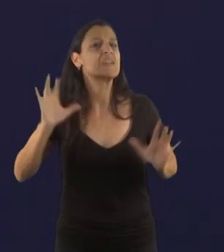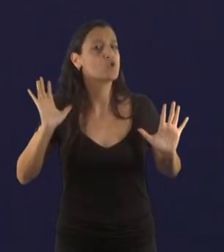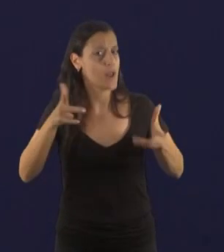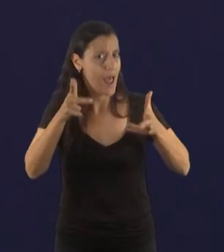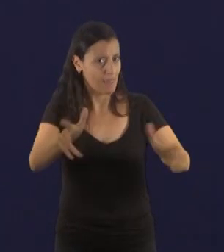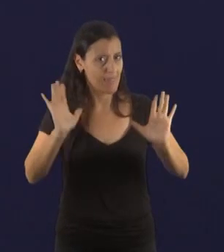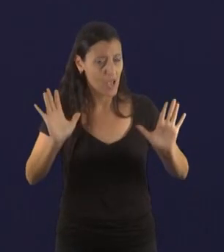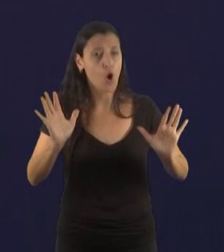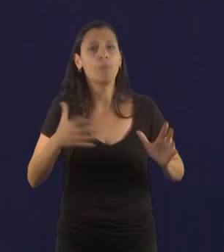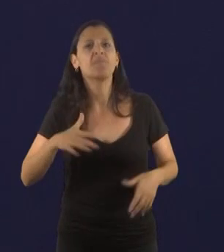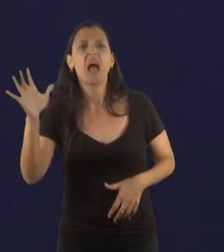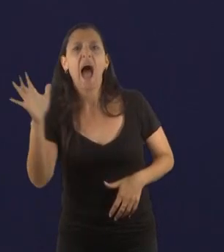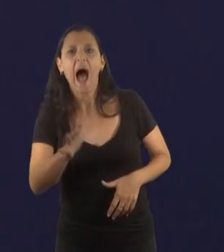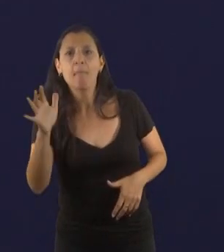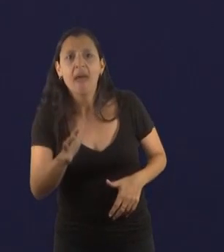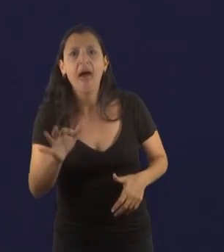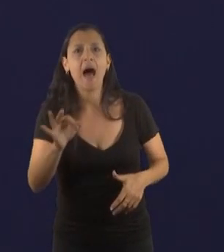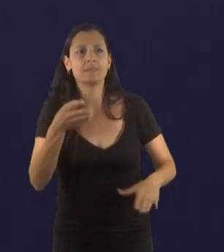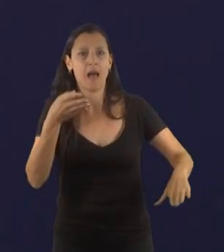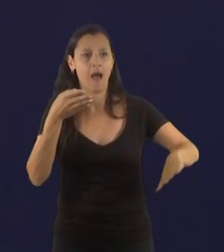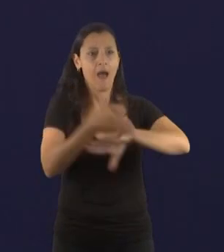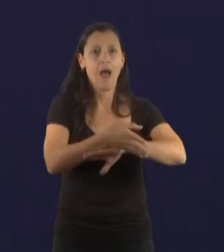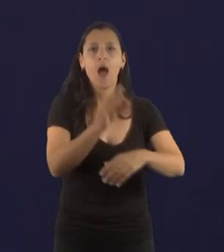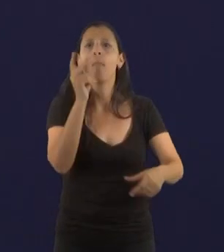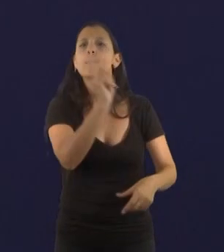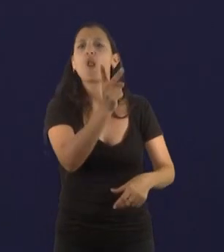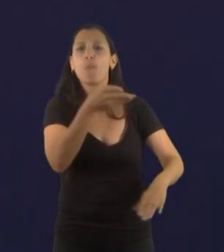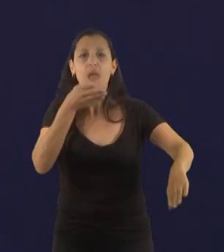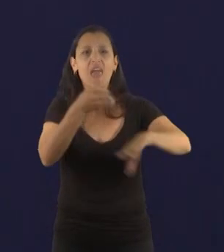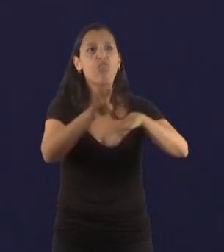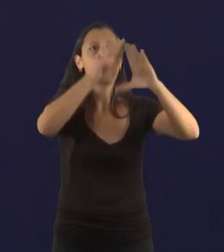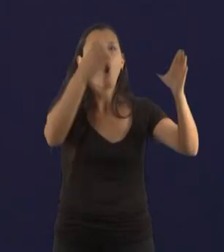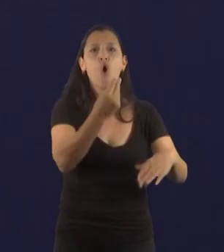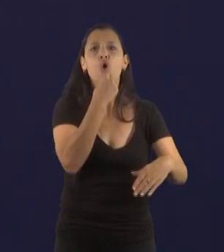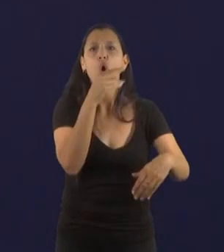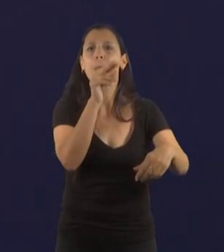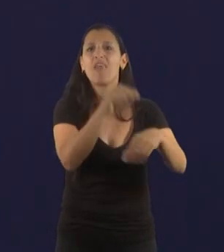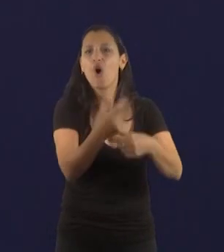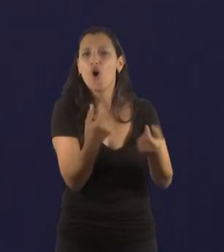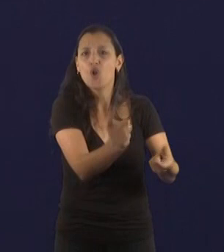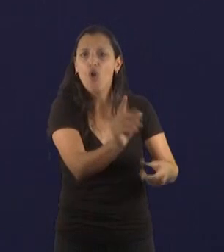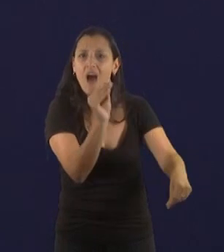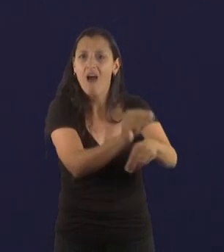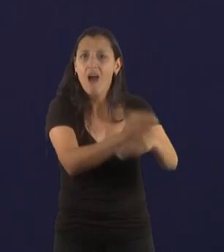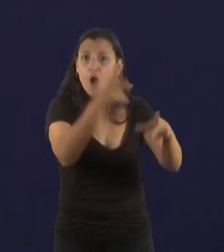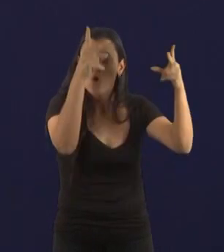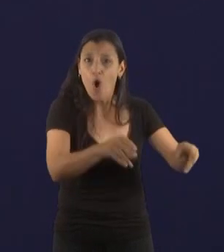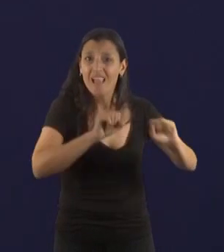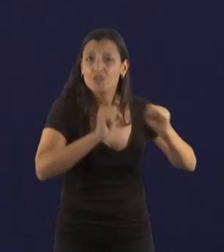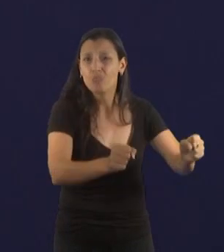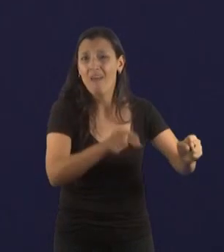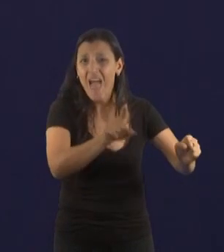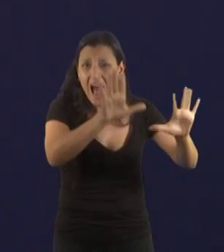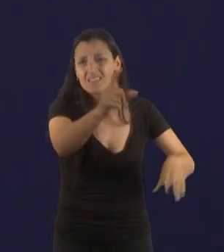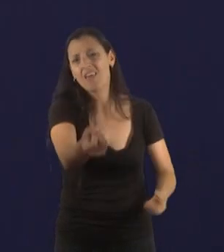esto de amenazar con no dejarte entrar al comedor y darte un plato de comida, la verdad que da mucha, mucha, mucha